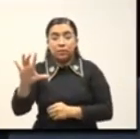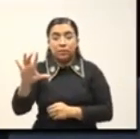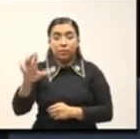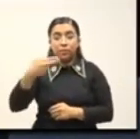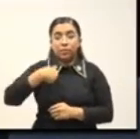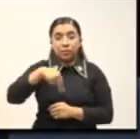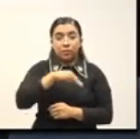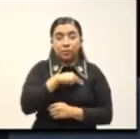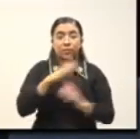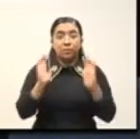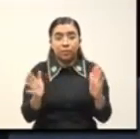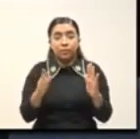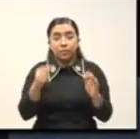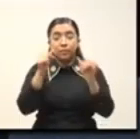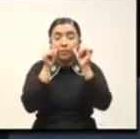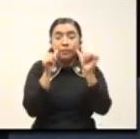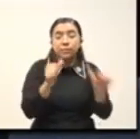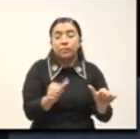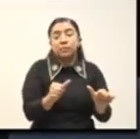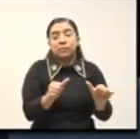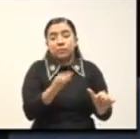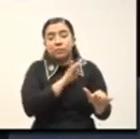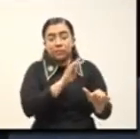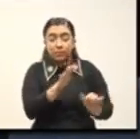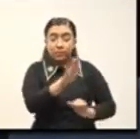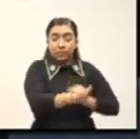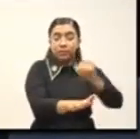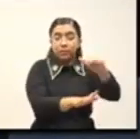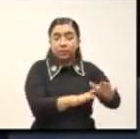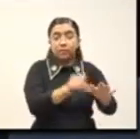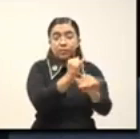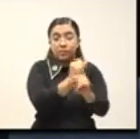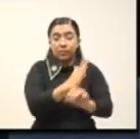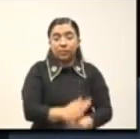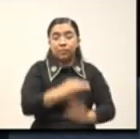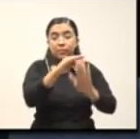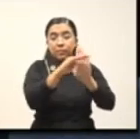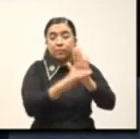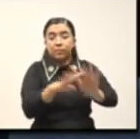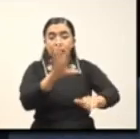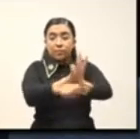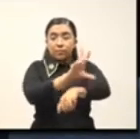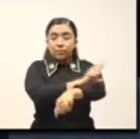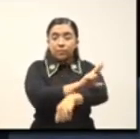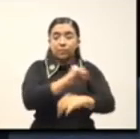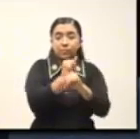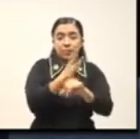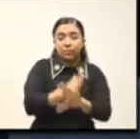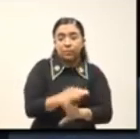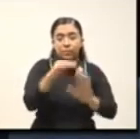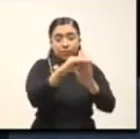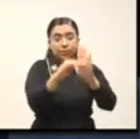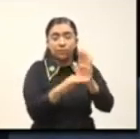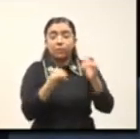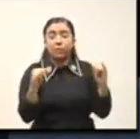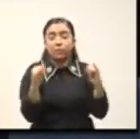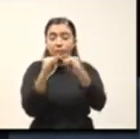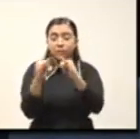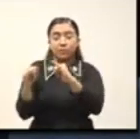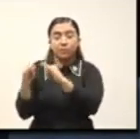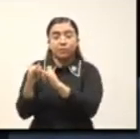logramos que este exhorto sea atendido, daremos un paso sumamente vital para que la coordinación interinstitucional